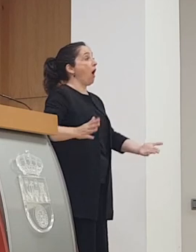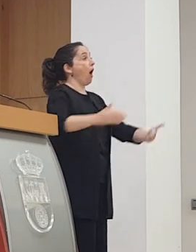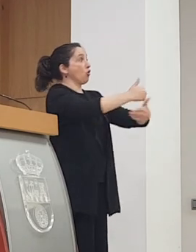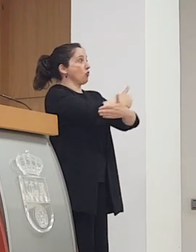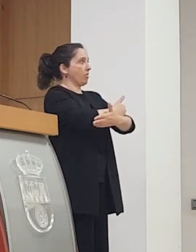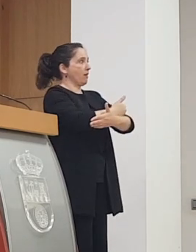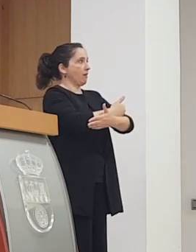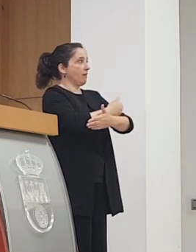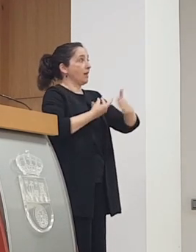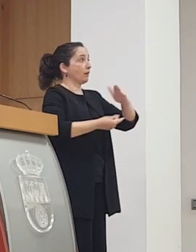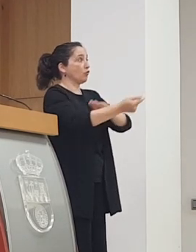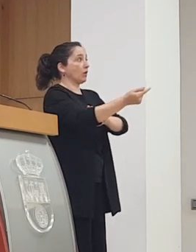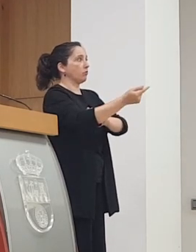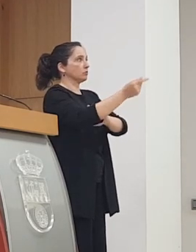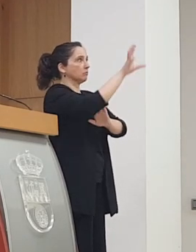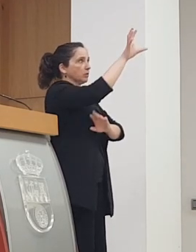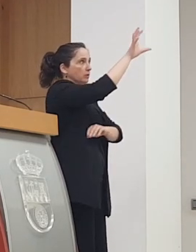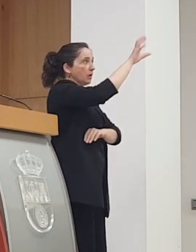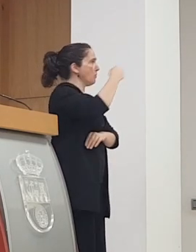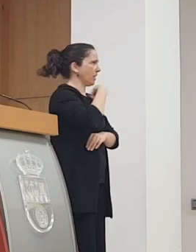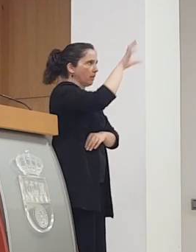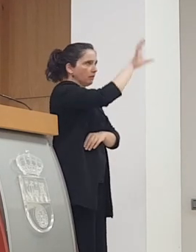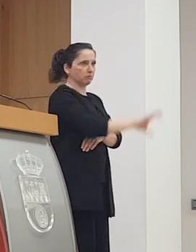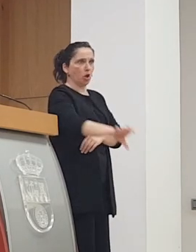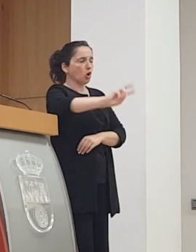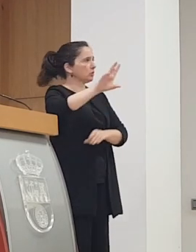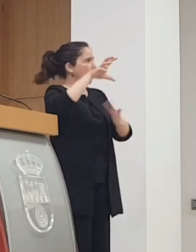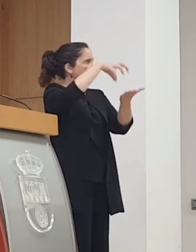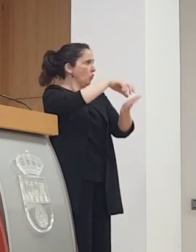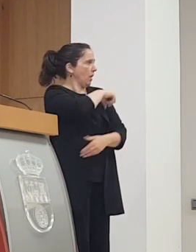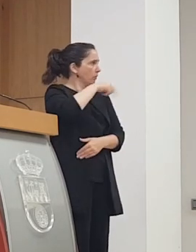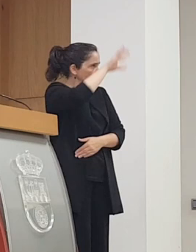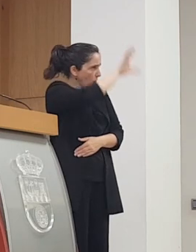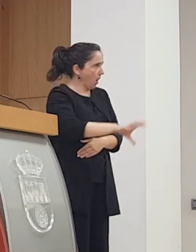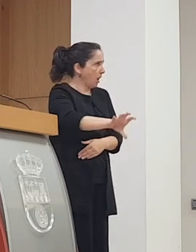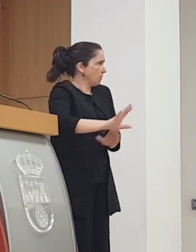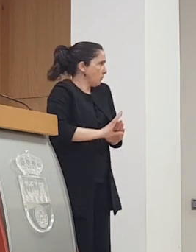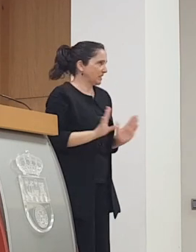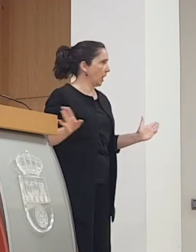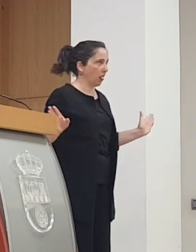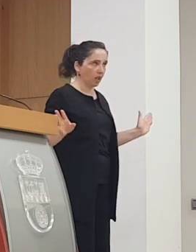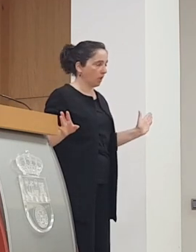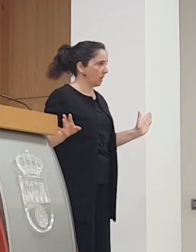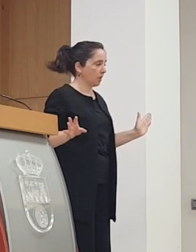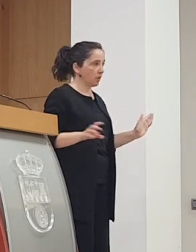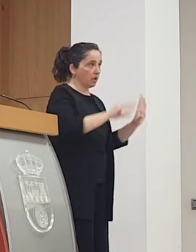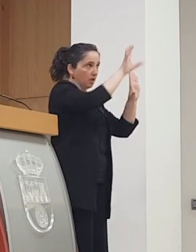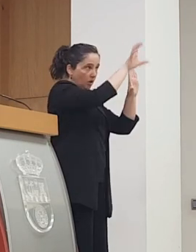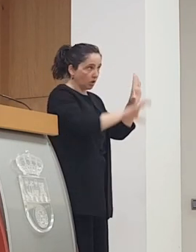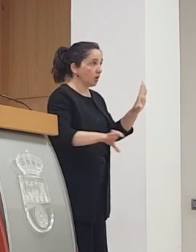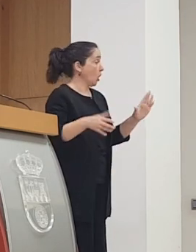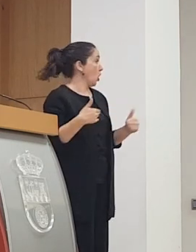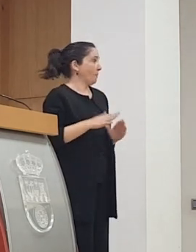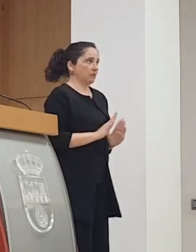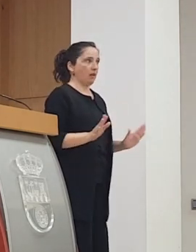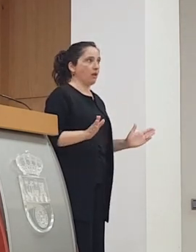en otra comunidad autónoma no tienen por qué perderse estamos en una fase incipiente inicial y además